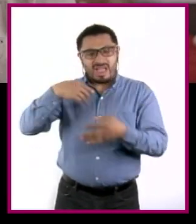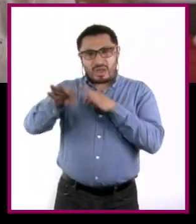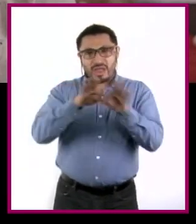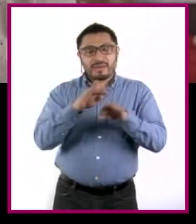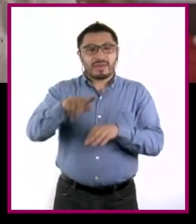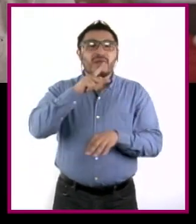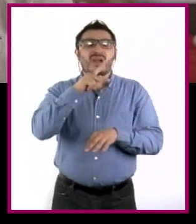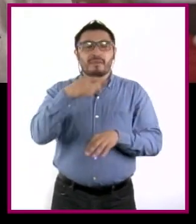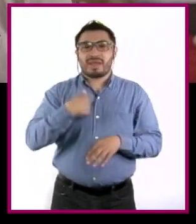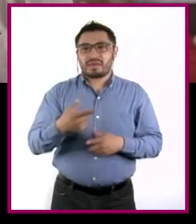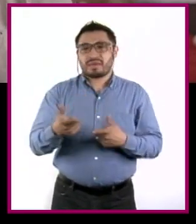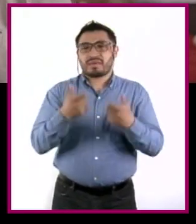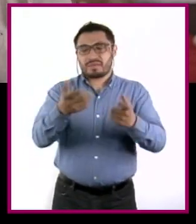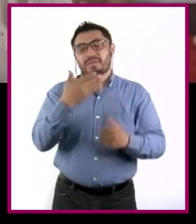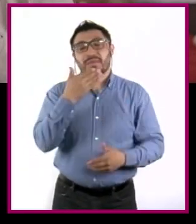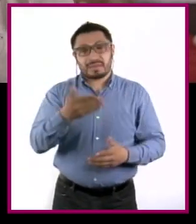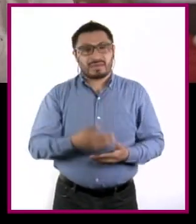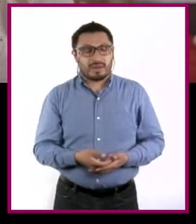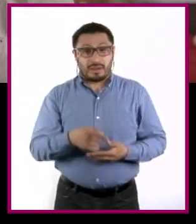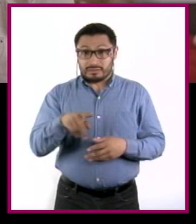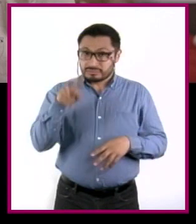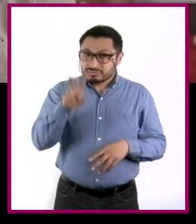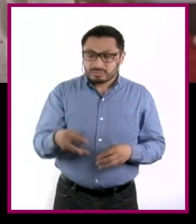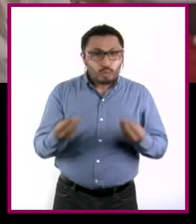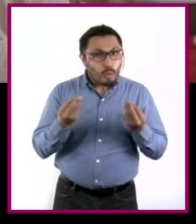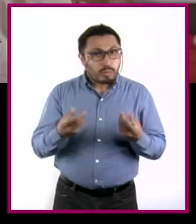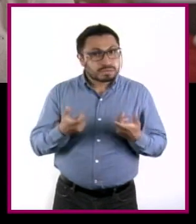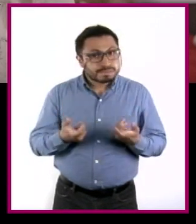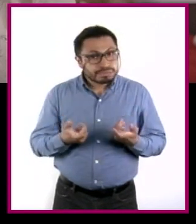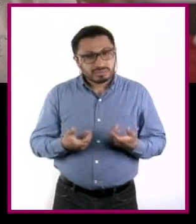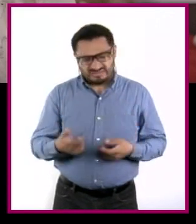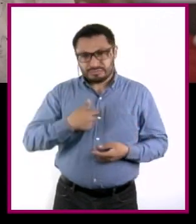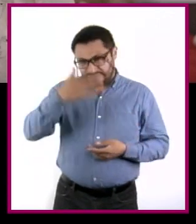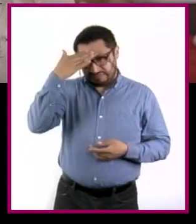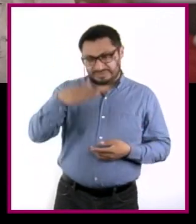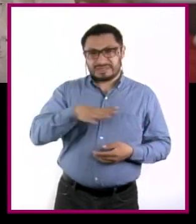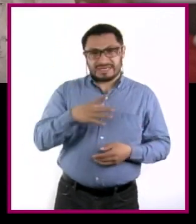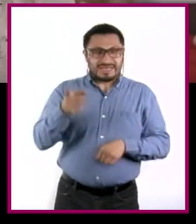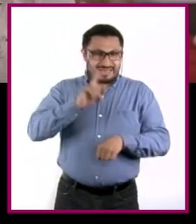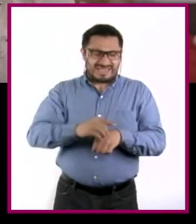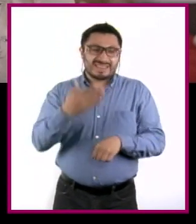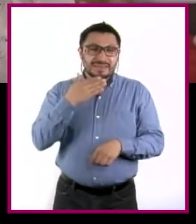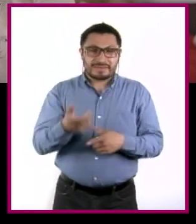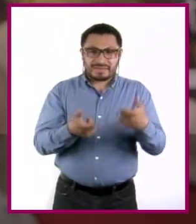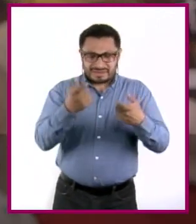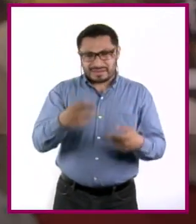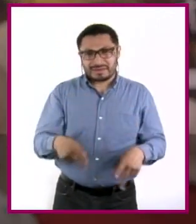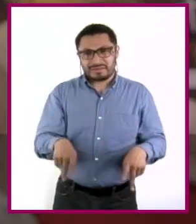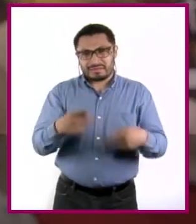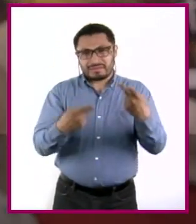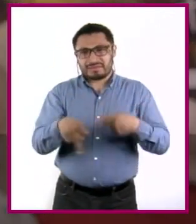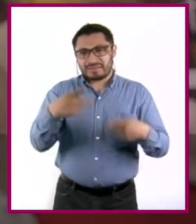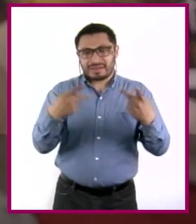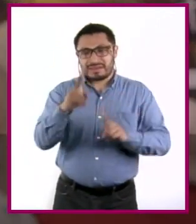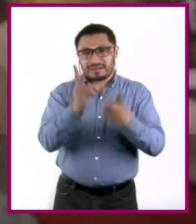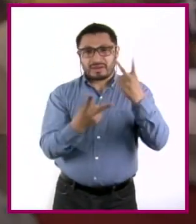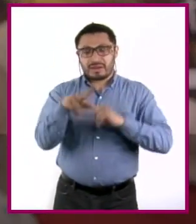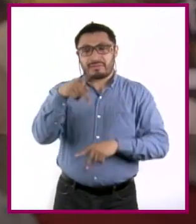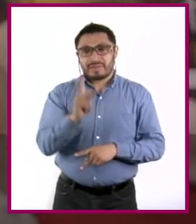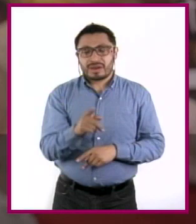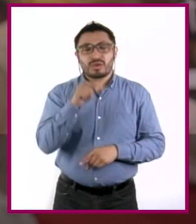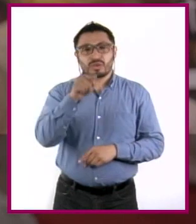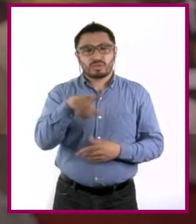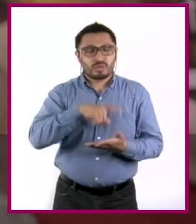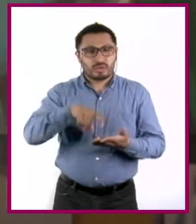fue muy bien, ¿eh? Wow, pero ¿tanto así? O sea, yo sé que hay buenos días en la verdulería, pero ¿te va a alcanzar para comprar